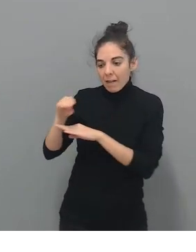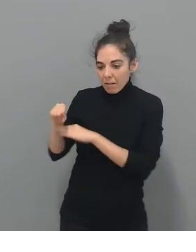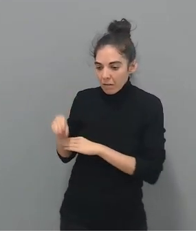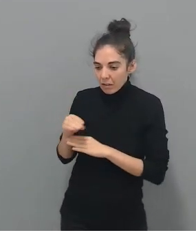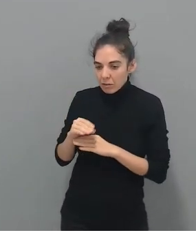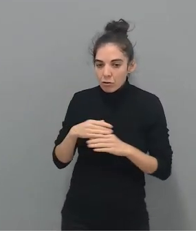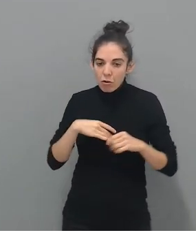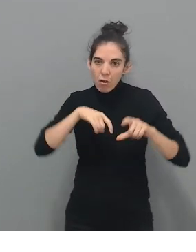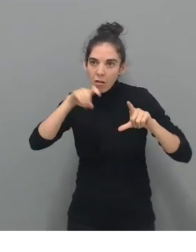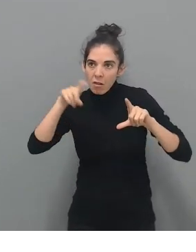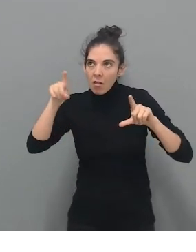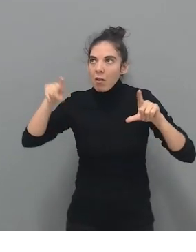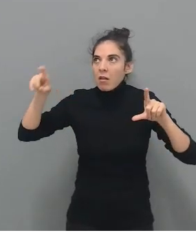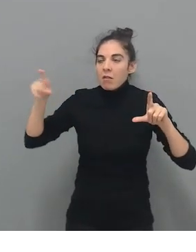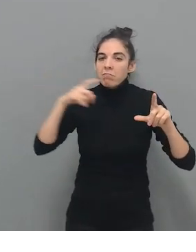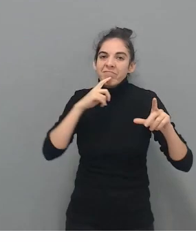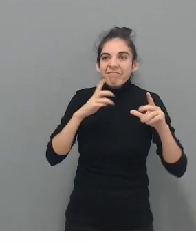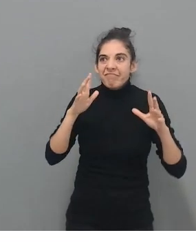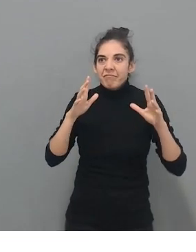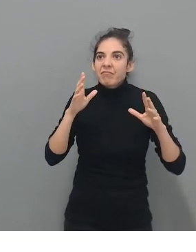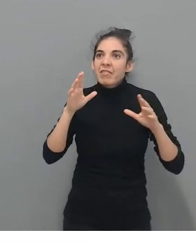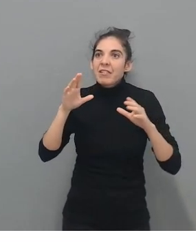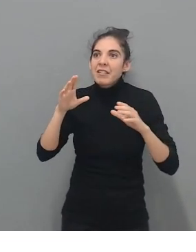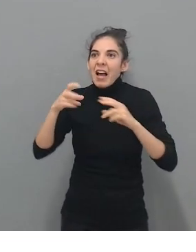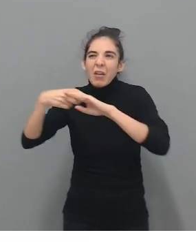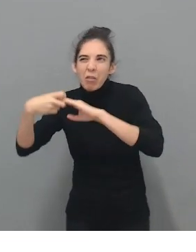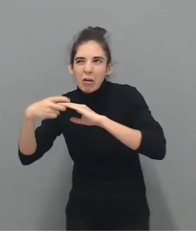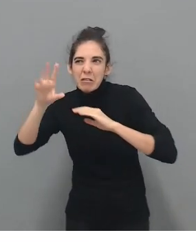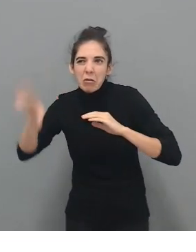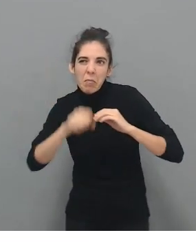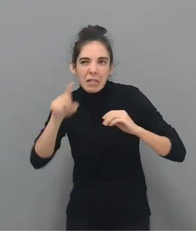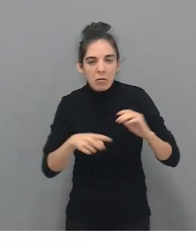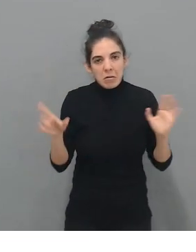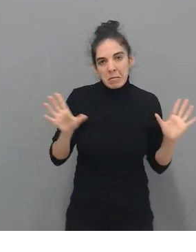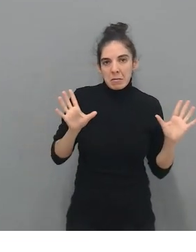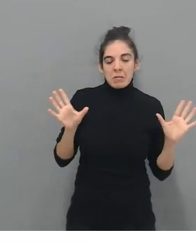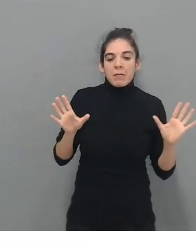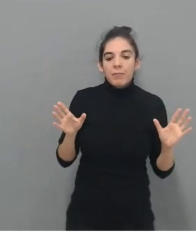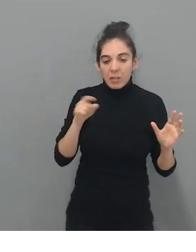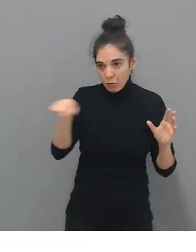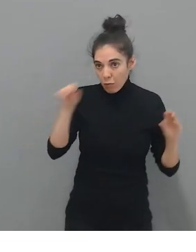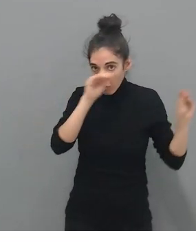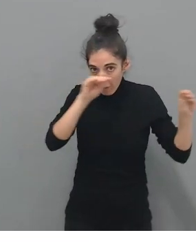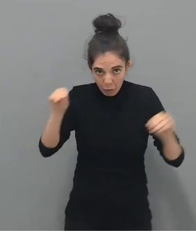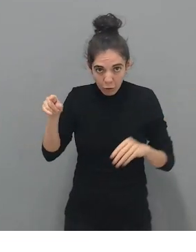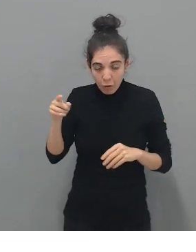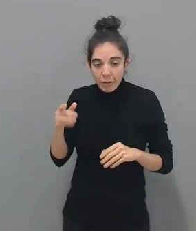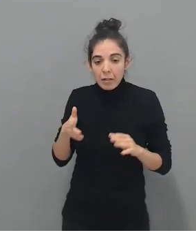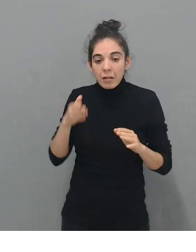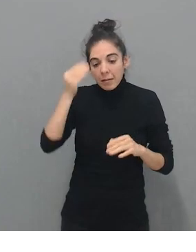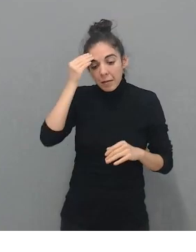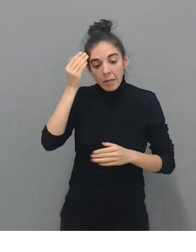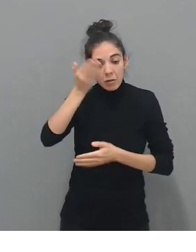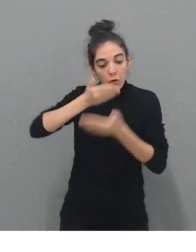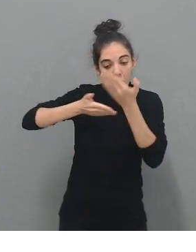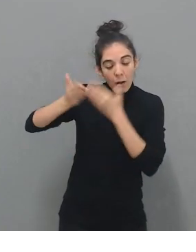no me lanzo a comprar acciones de no sé qué empresa. en todo eso formáis, entiendo que vuestros colaboradores y público potencial